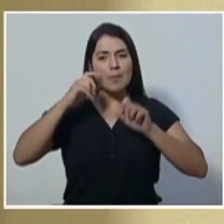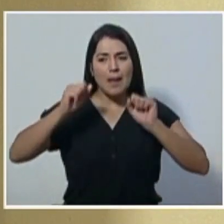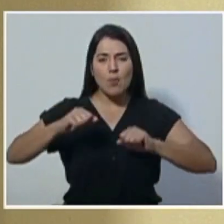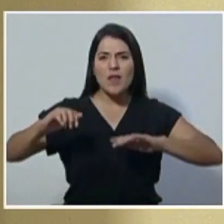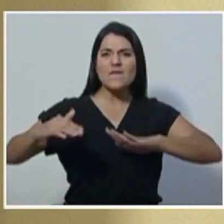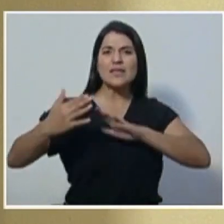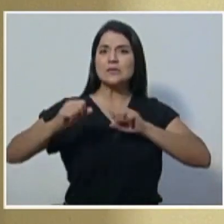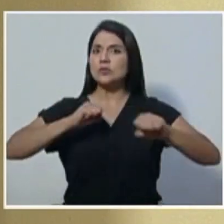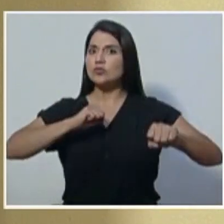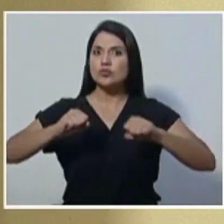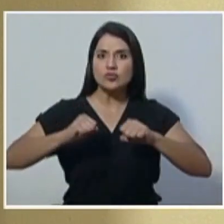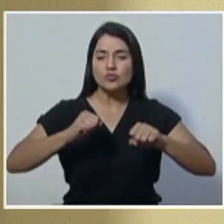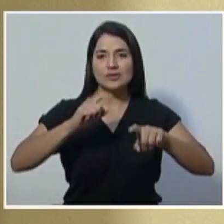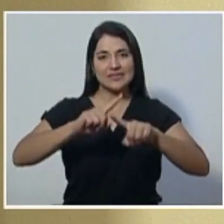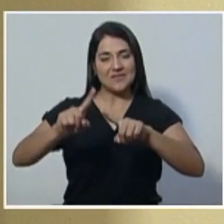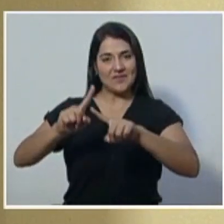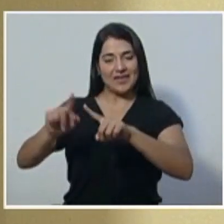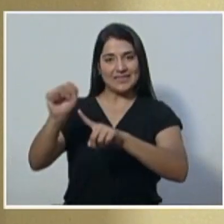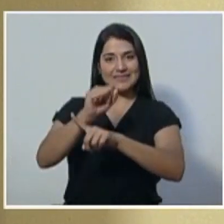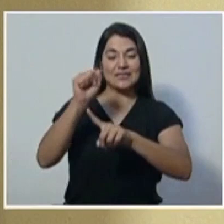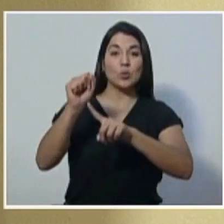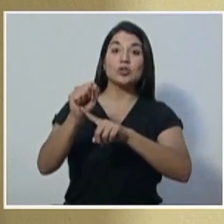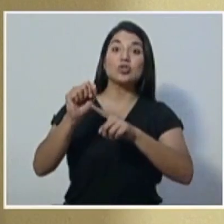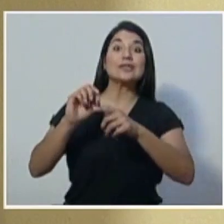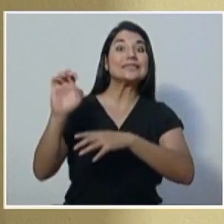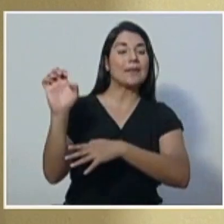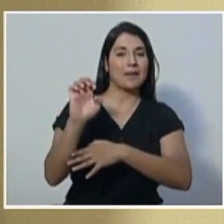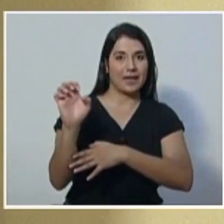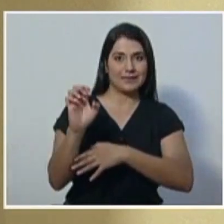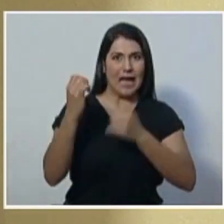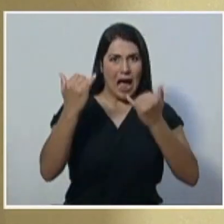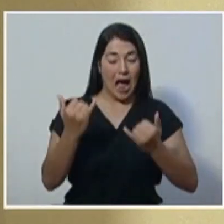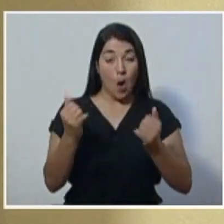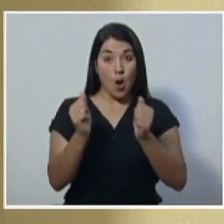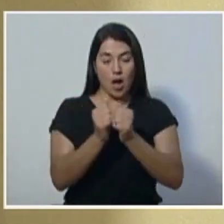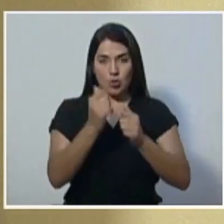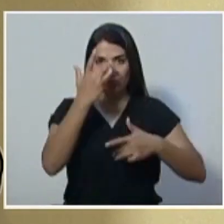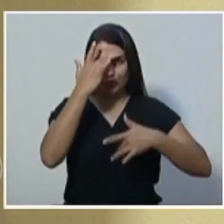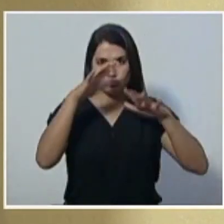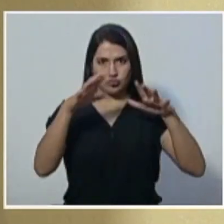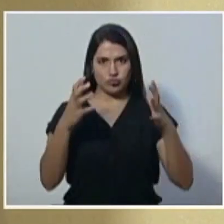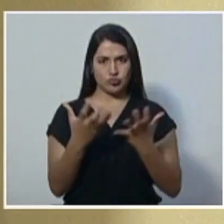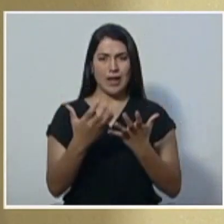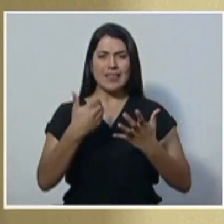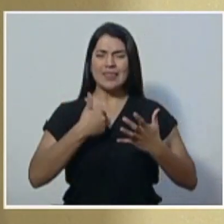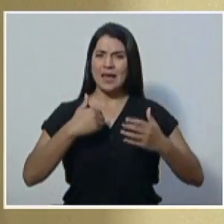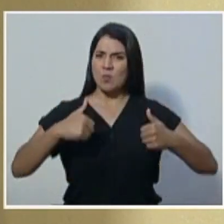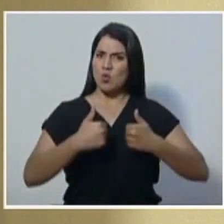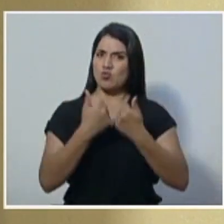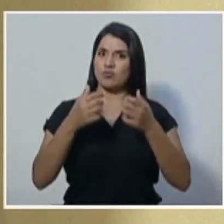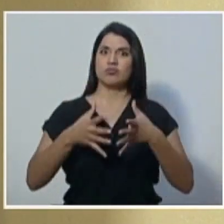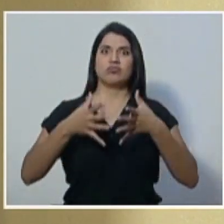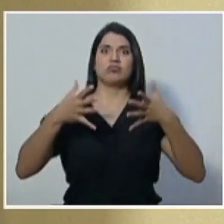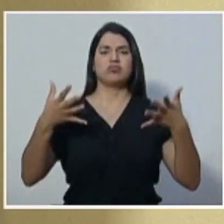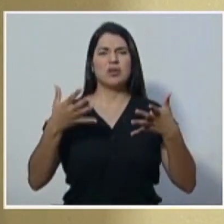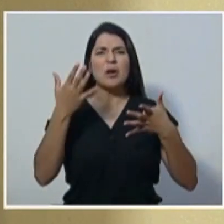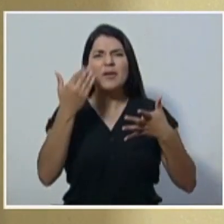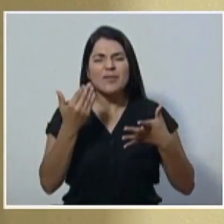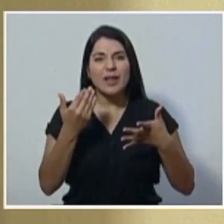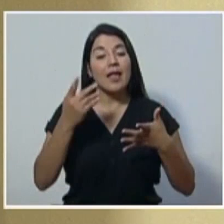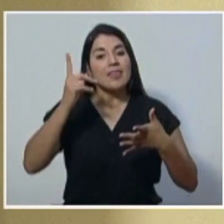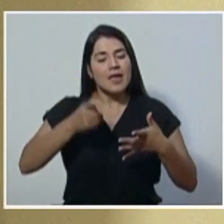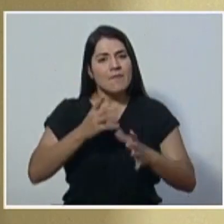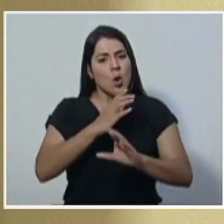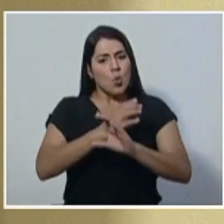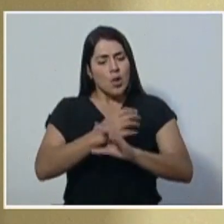situaciones de emergencia. En el contexto de esta pandemia tenemos un gran reto y es poder salvaguardar la vida de todos